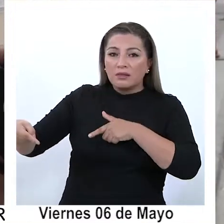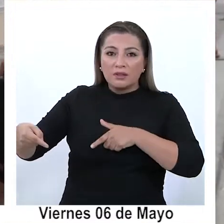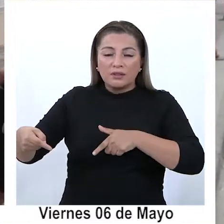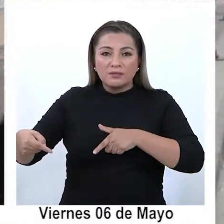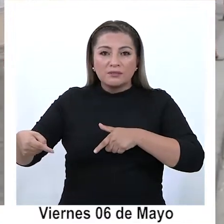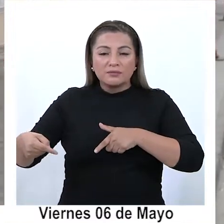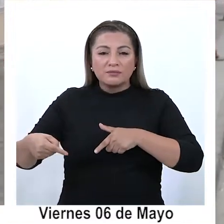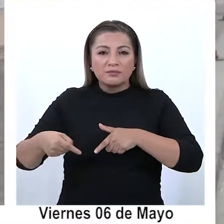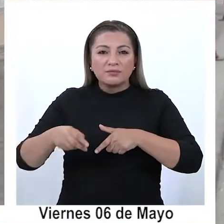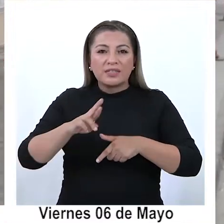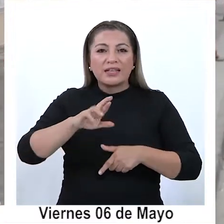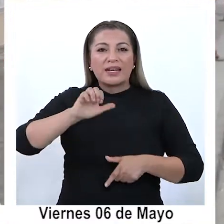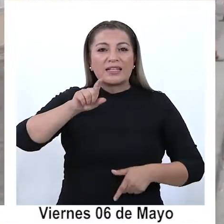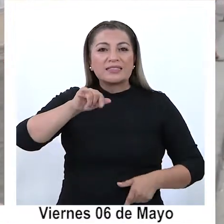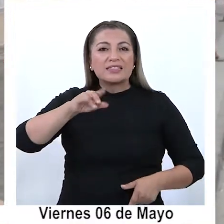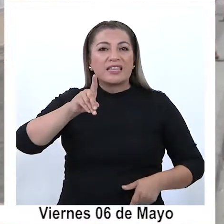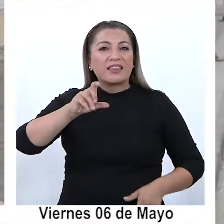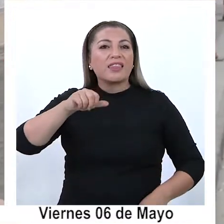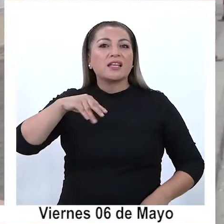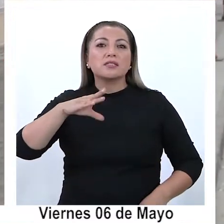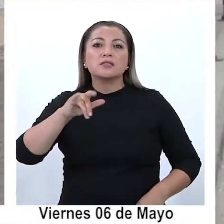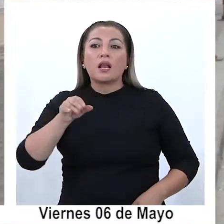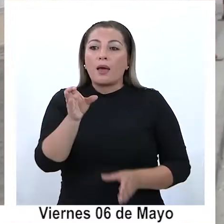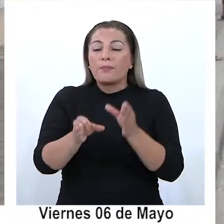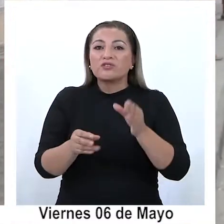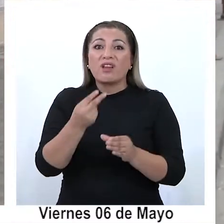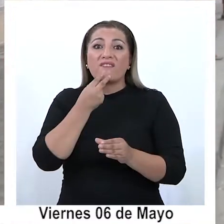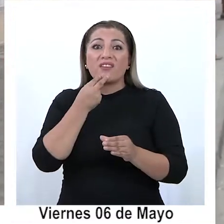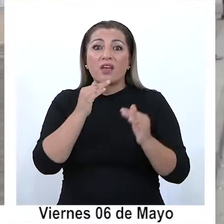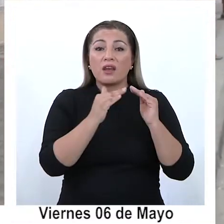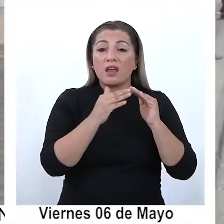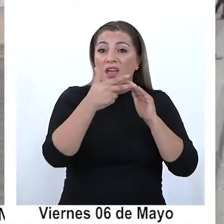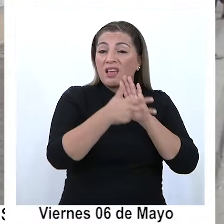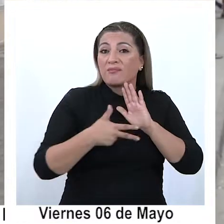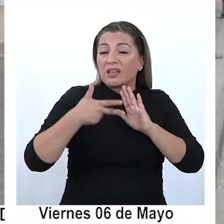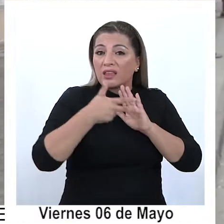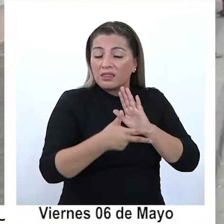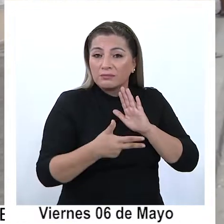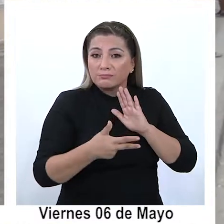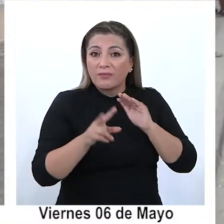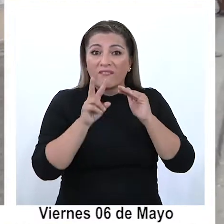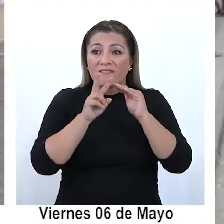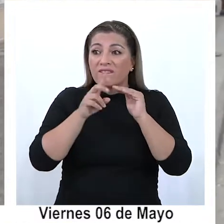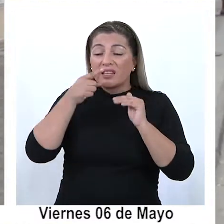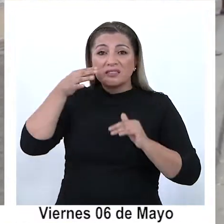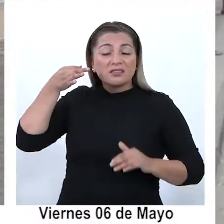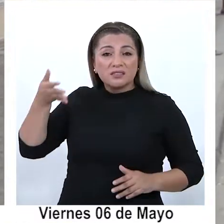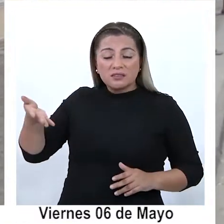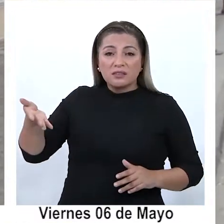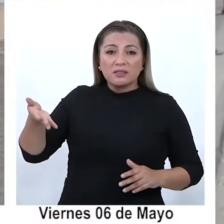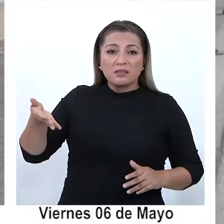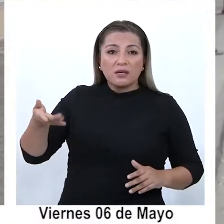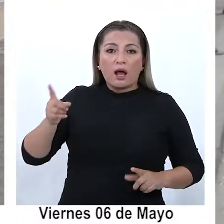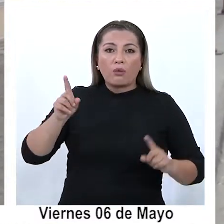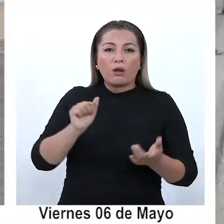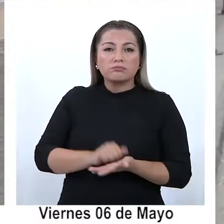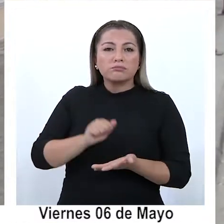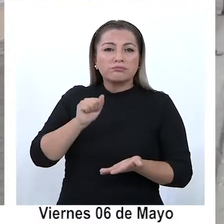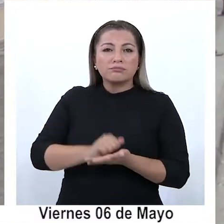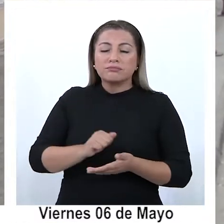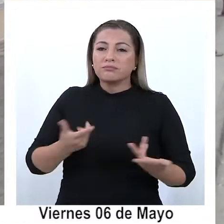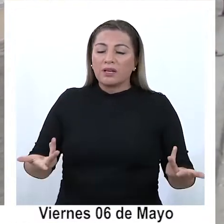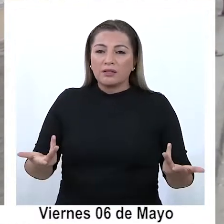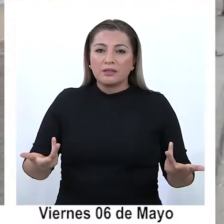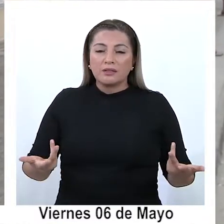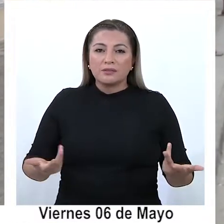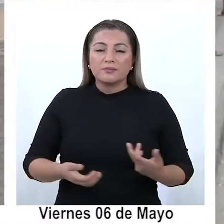residenciales, y la gente que vive todavía en la calle Baquedano, los vecinos, que son los que ellos son los que reclaman y son los que